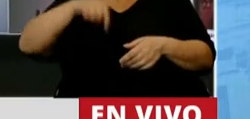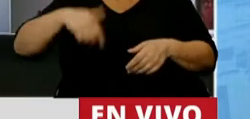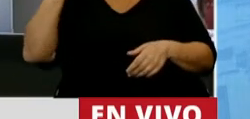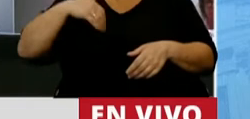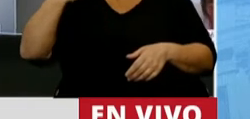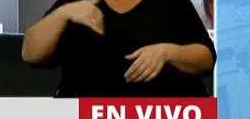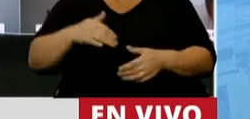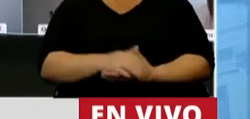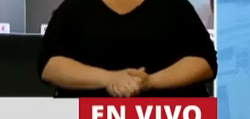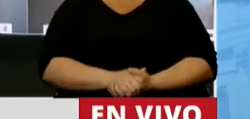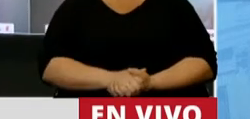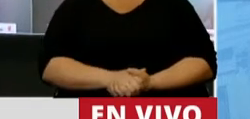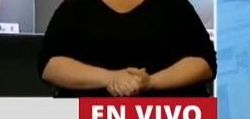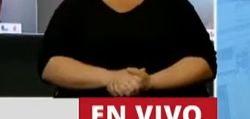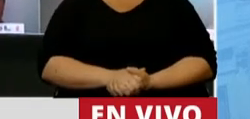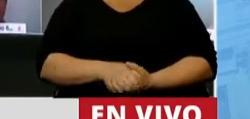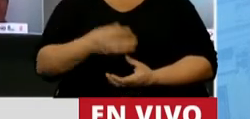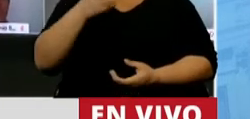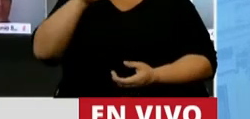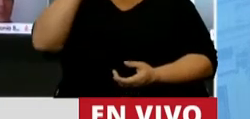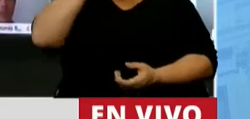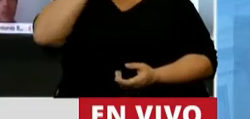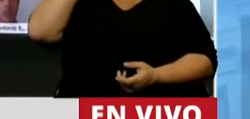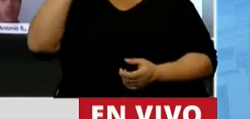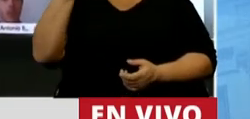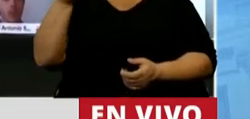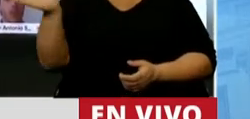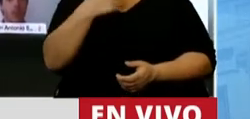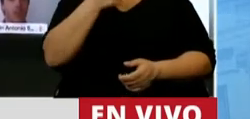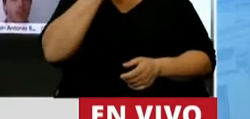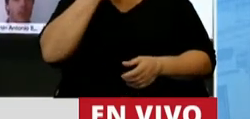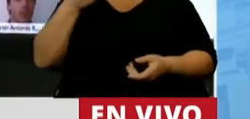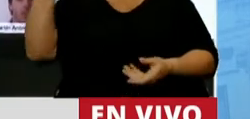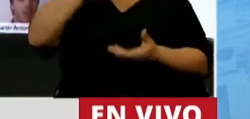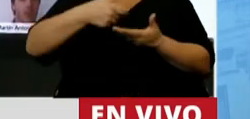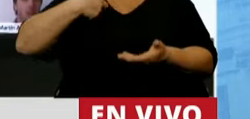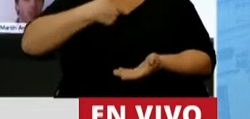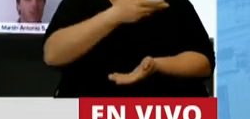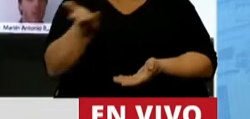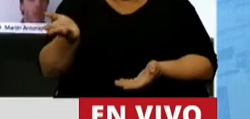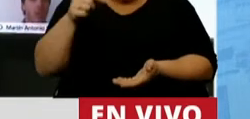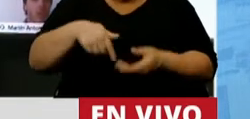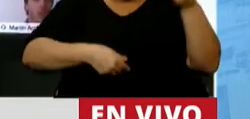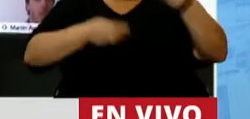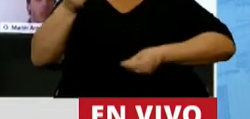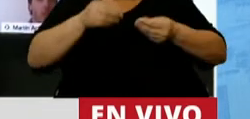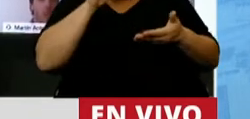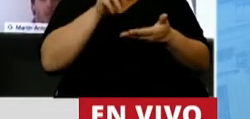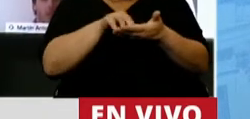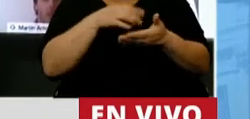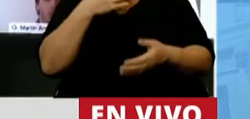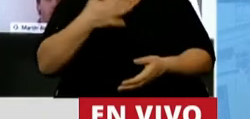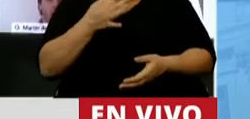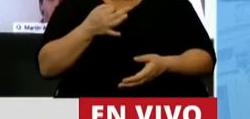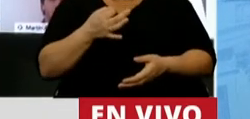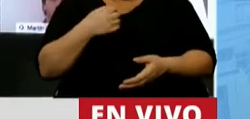la Argentina una renta universal. La inversión social en este presupuesto, la